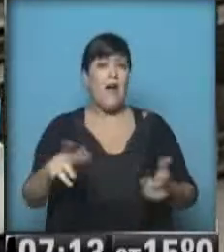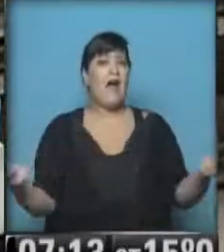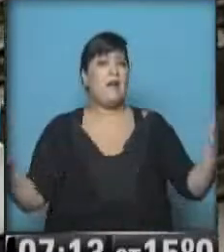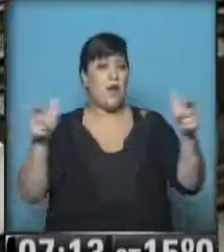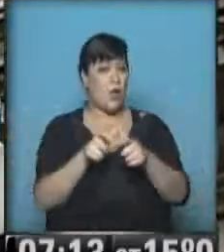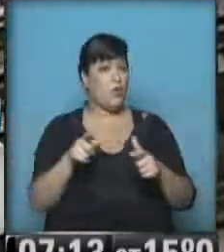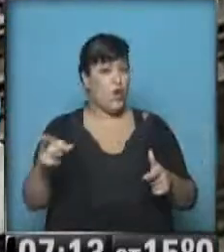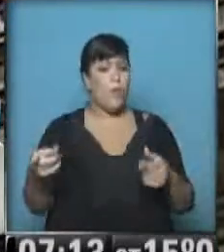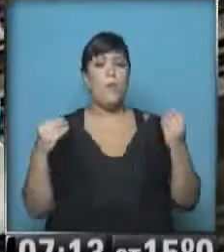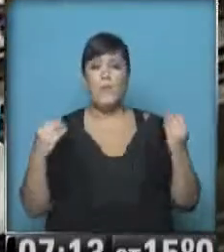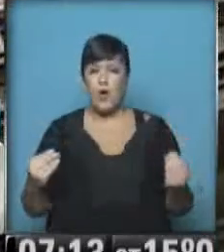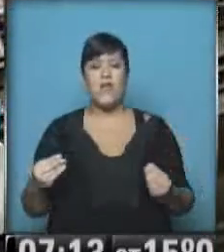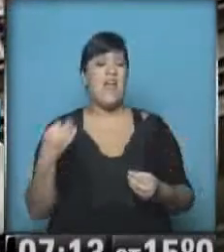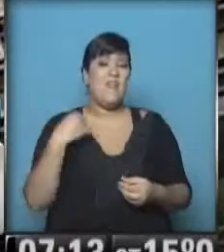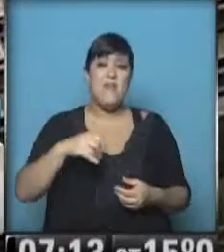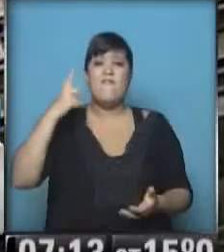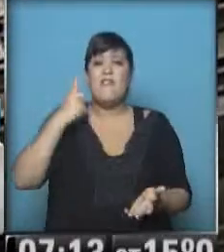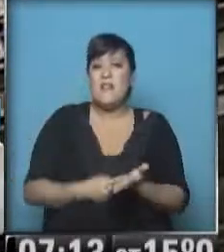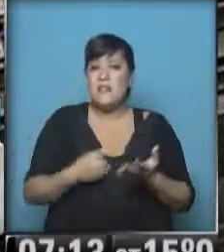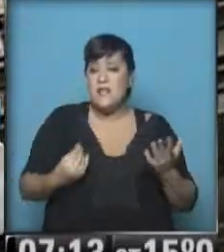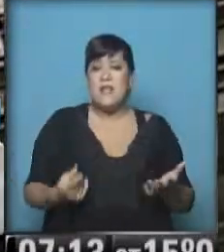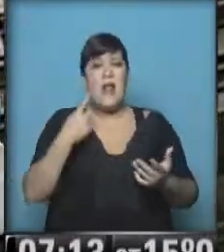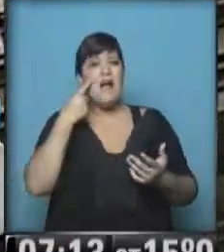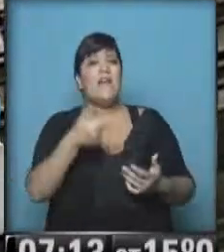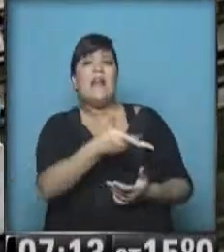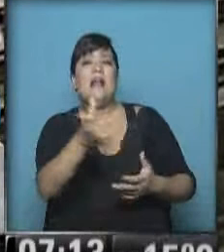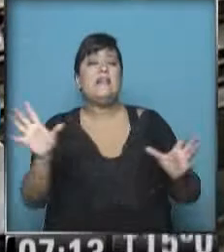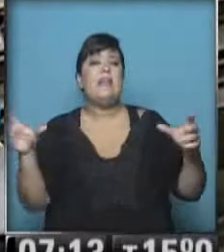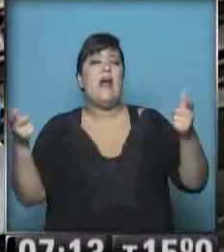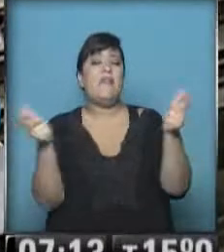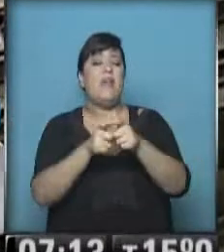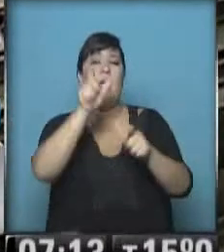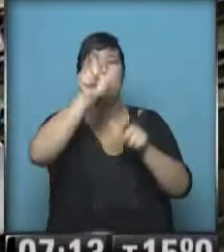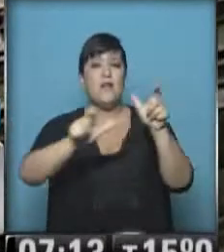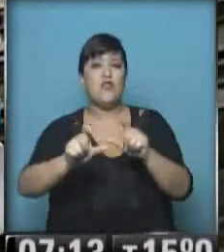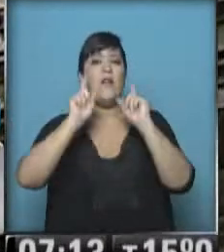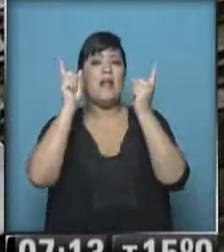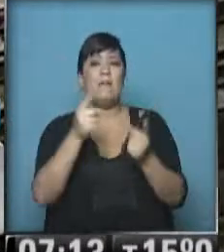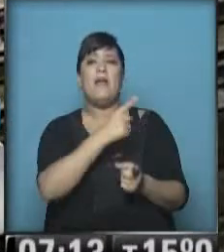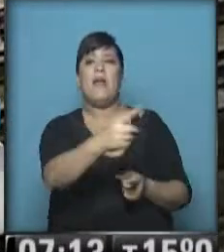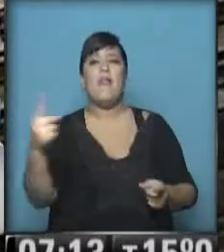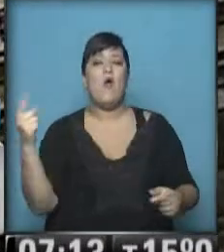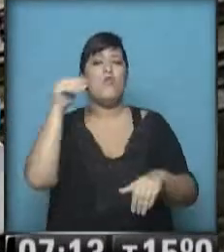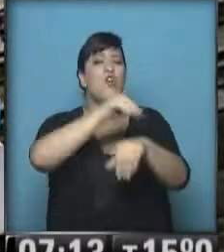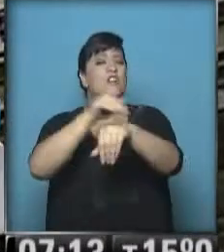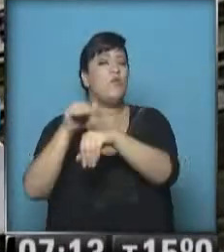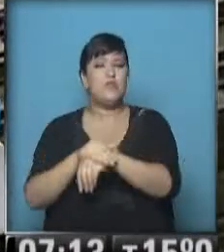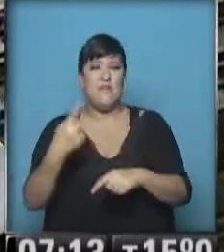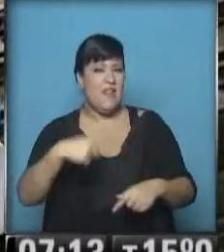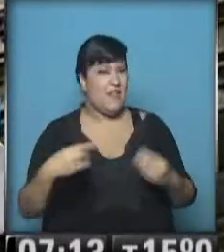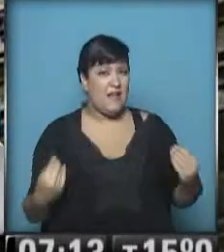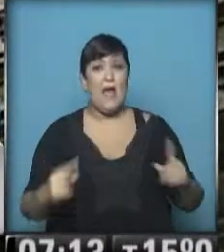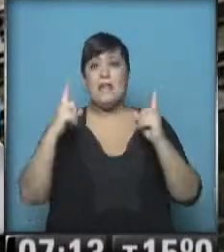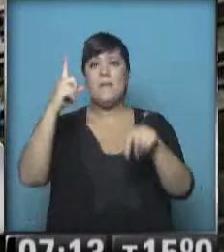porque va a tener que definirse la cantidad de integrantes y las facultades que va a tener que tener esta comisión y los